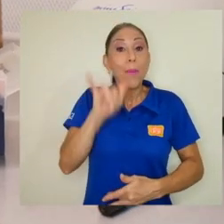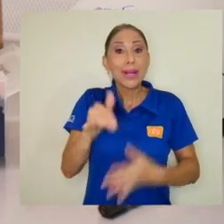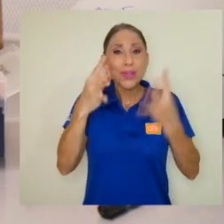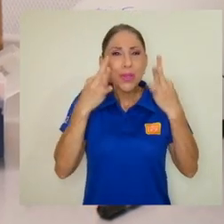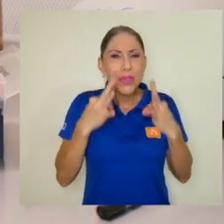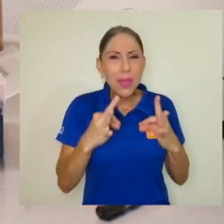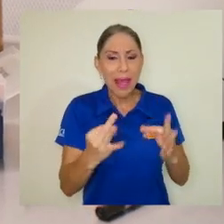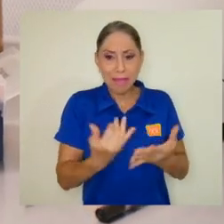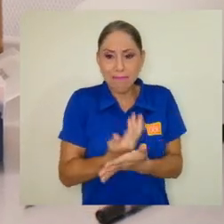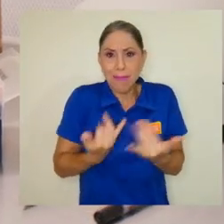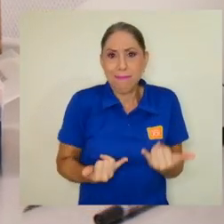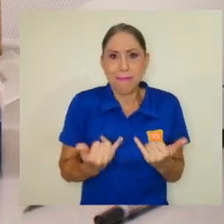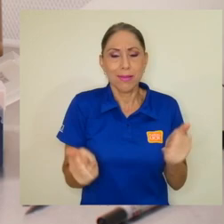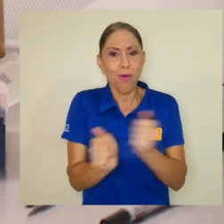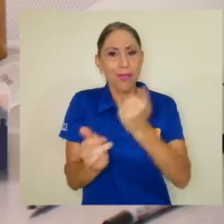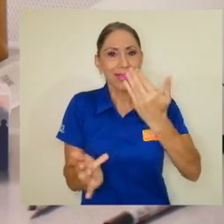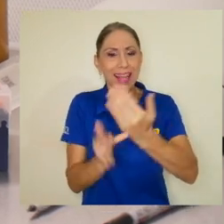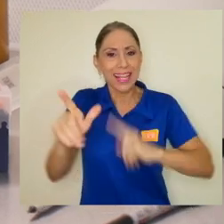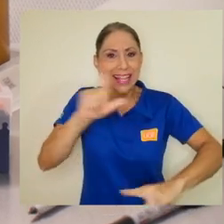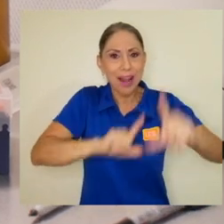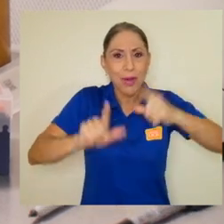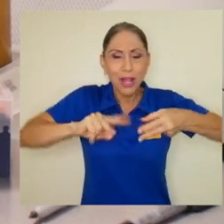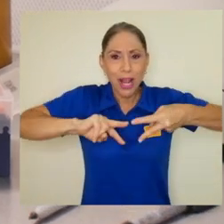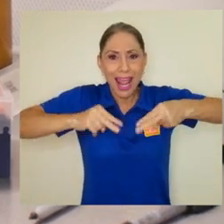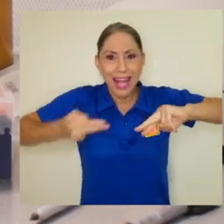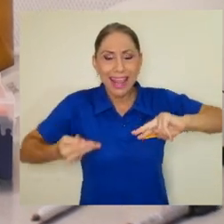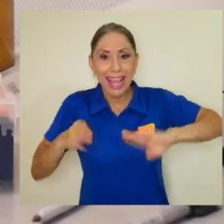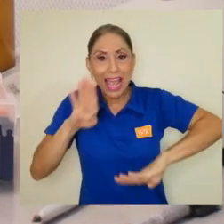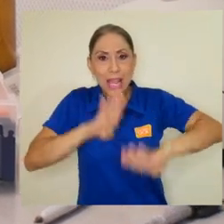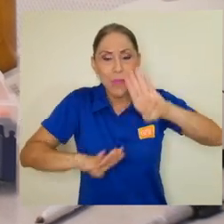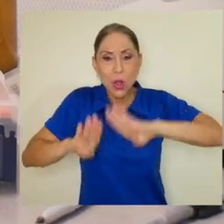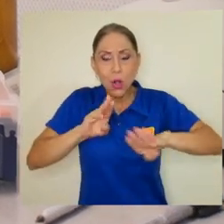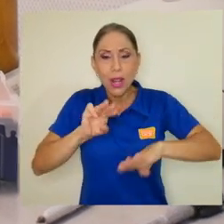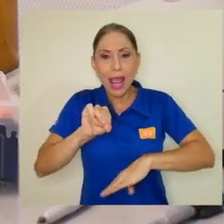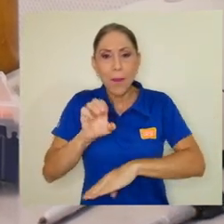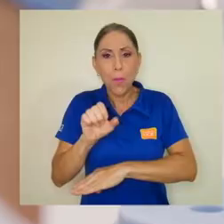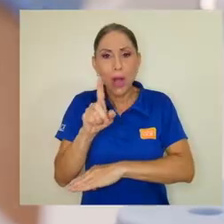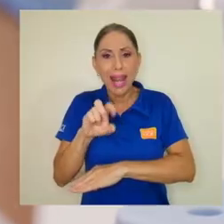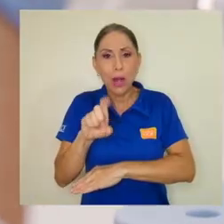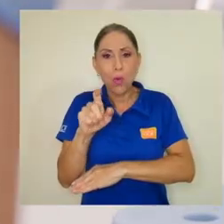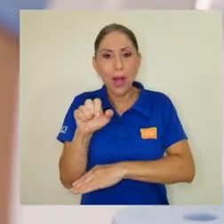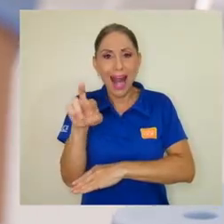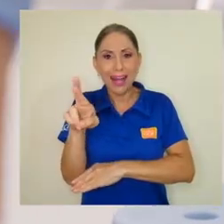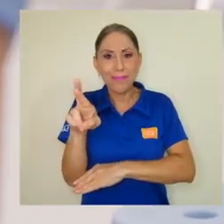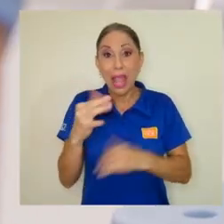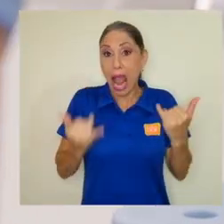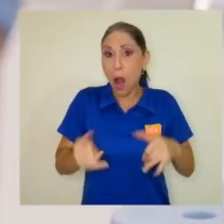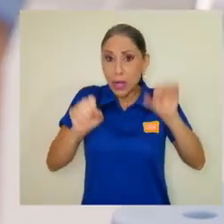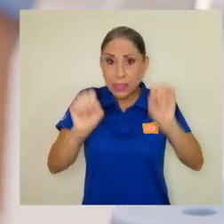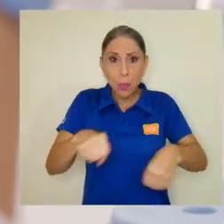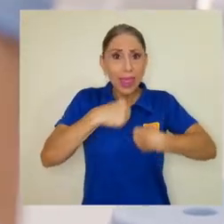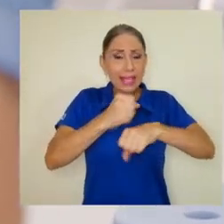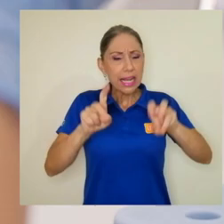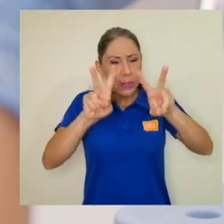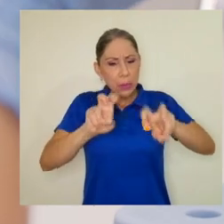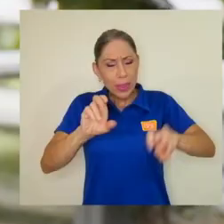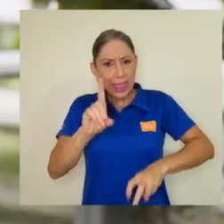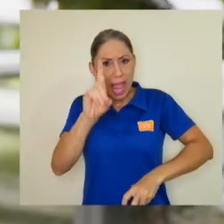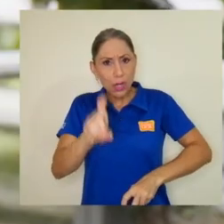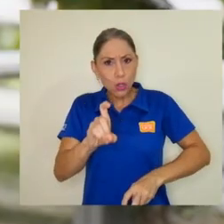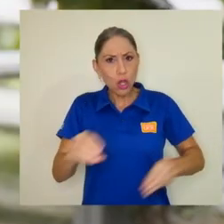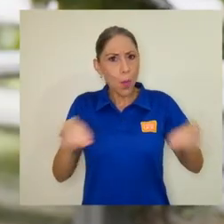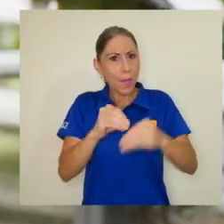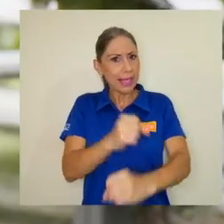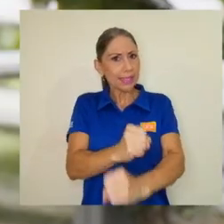estar al día con lo último en técnicas de laboratorio, genética y biología molecular. Entonces ahora es posible realizar un diagnóstico